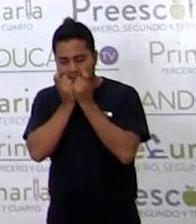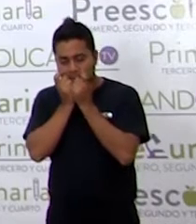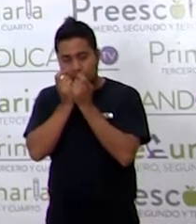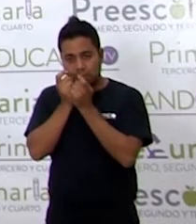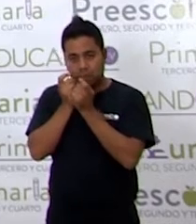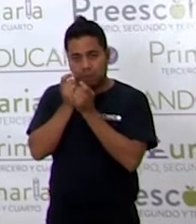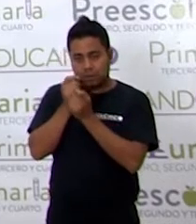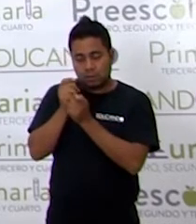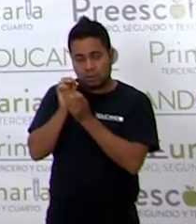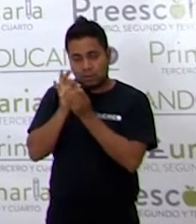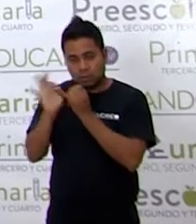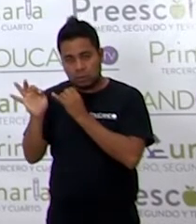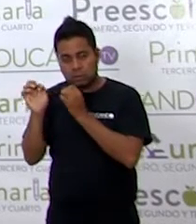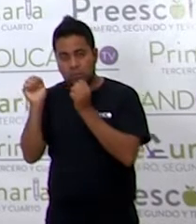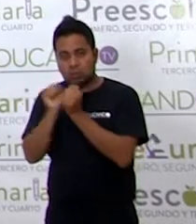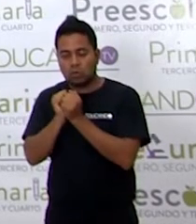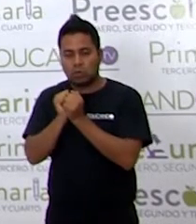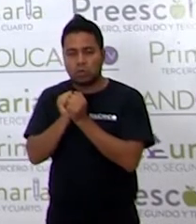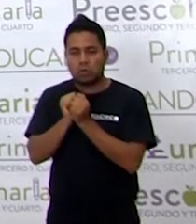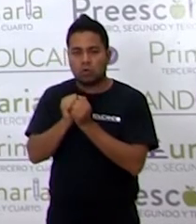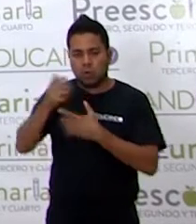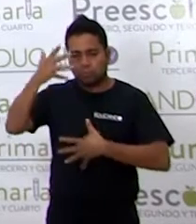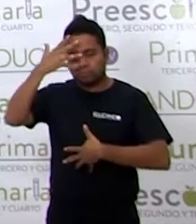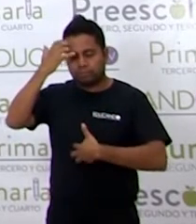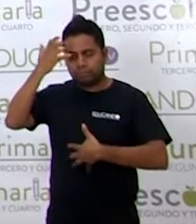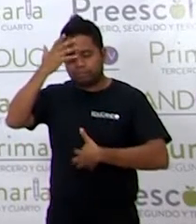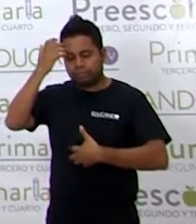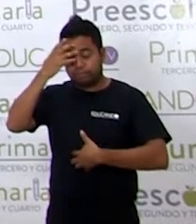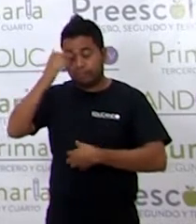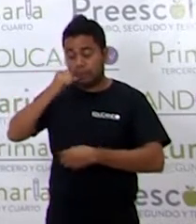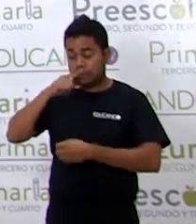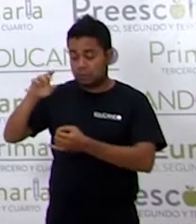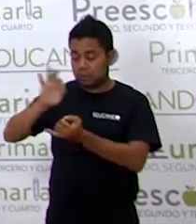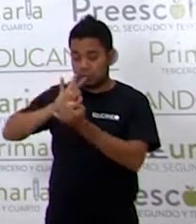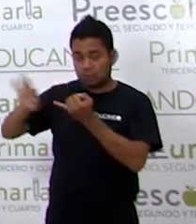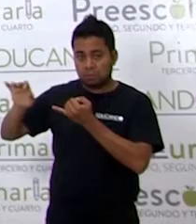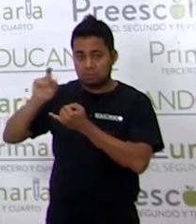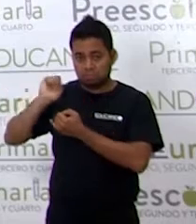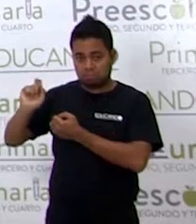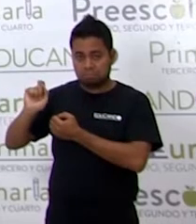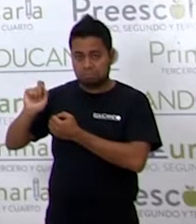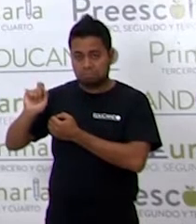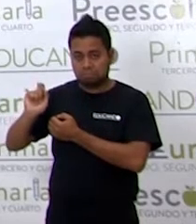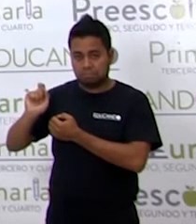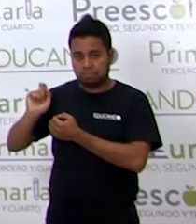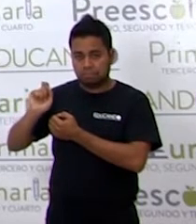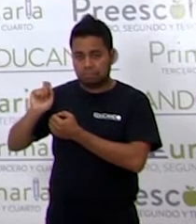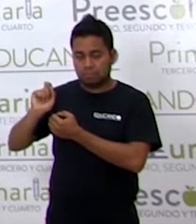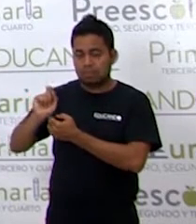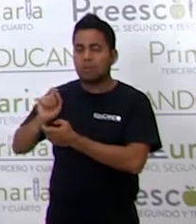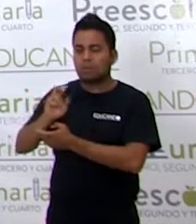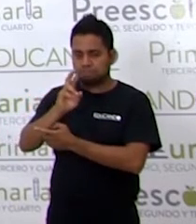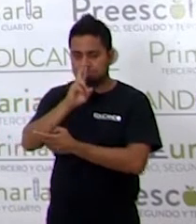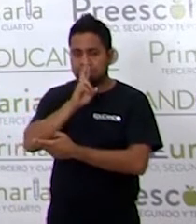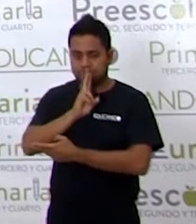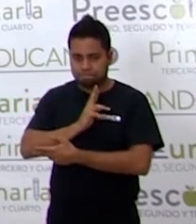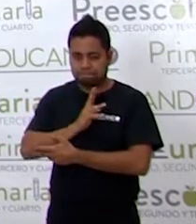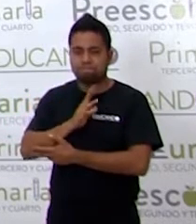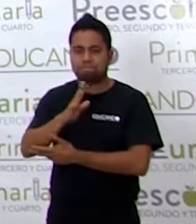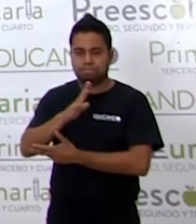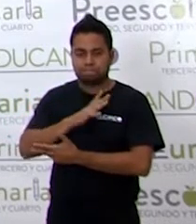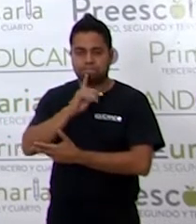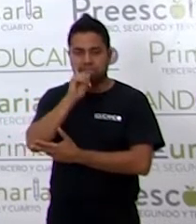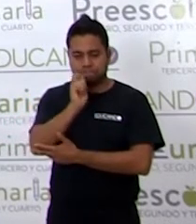con el mono. Y finalmente encontraron la respuesta. La